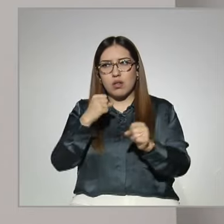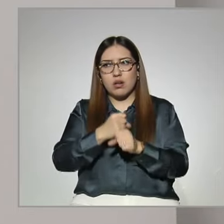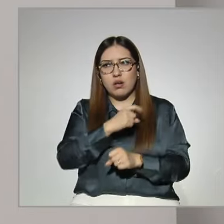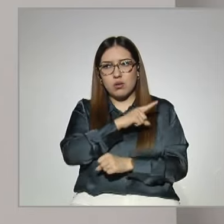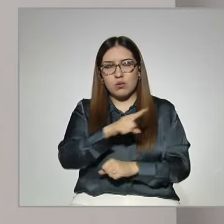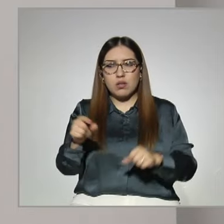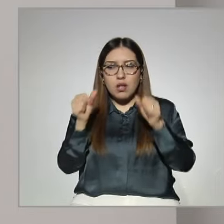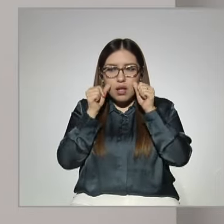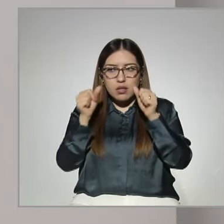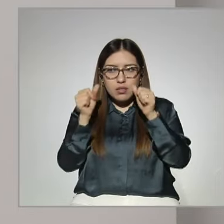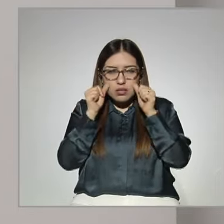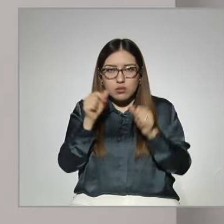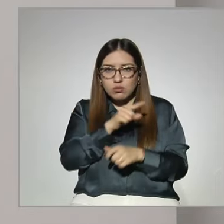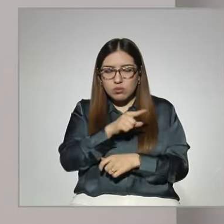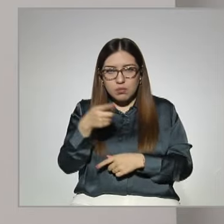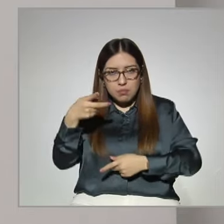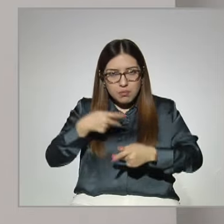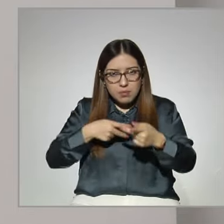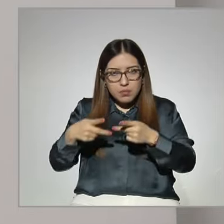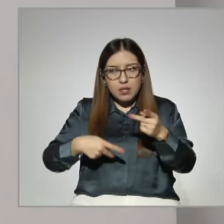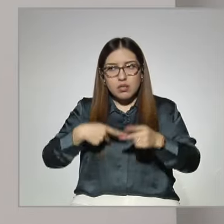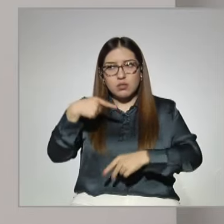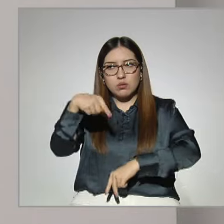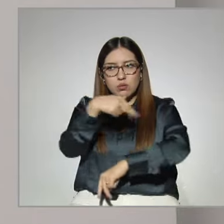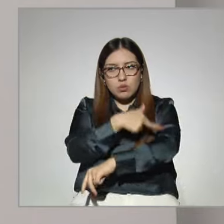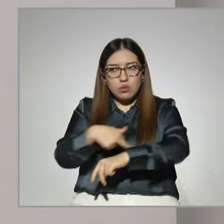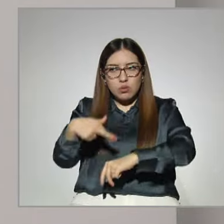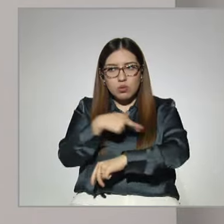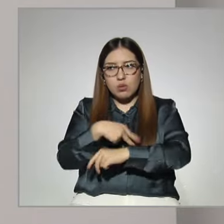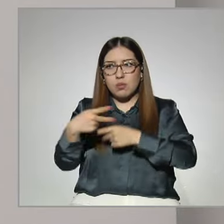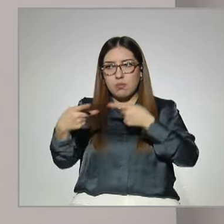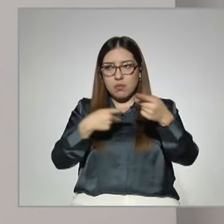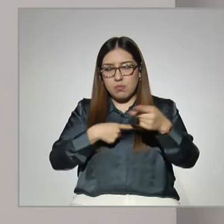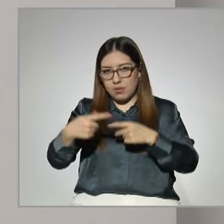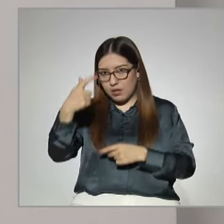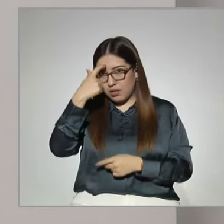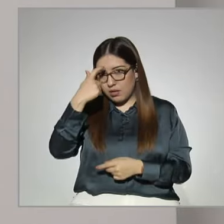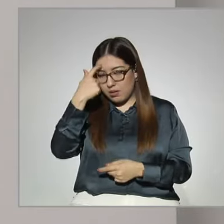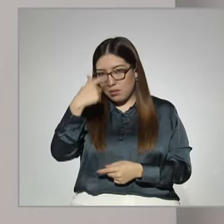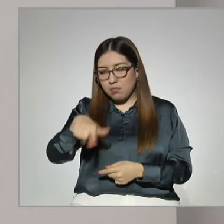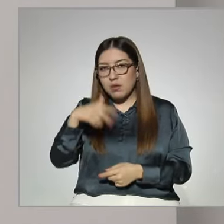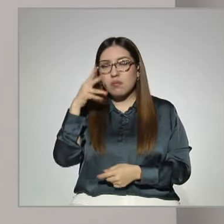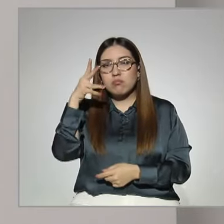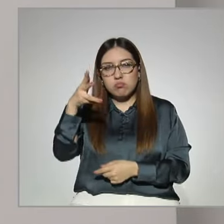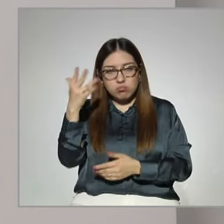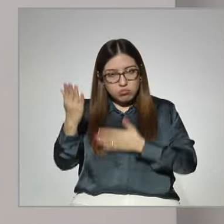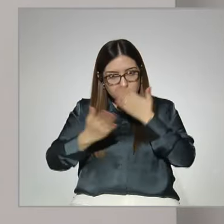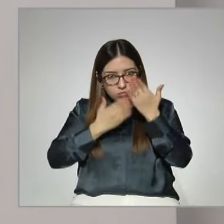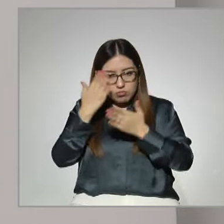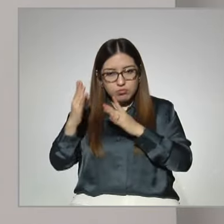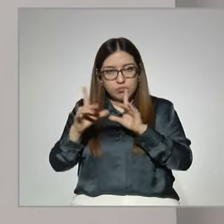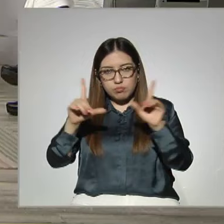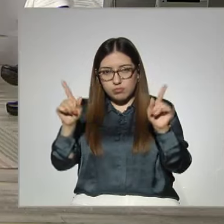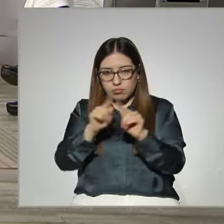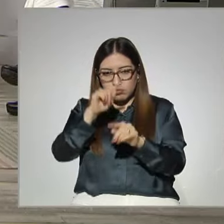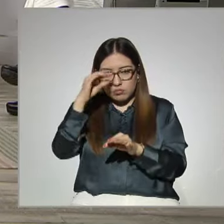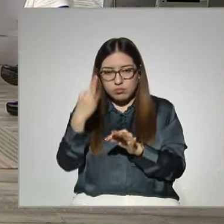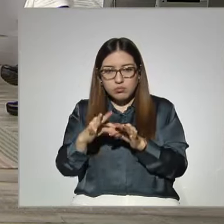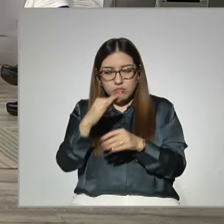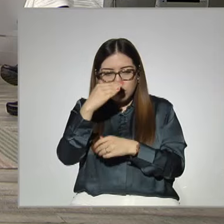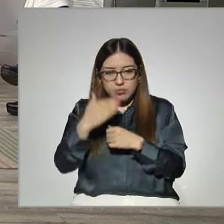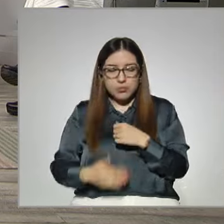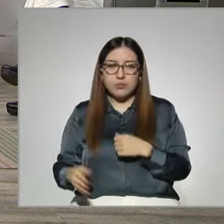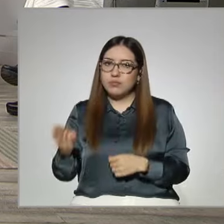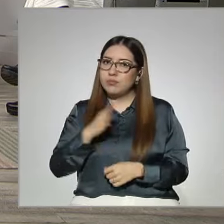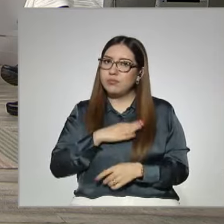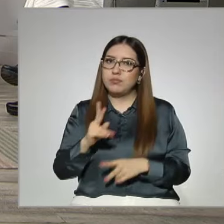preparen sus documentos y también prepárense mentalmente para estudiar, esforzarse y concluir el bachillerato. Perfecto. Pues, a